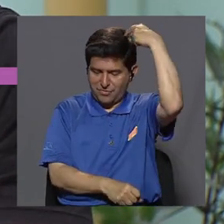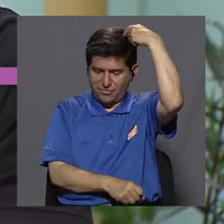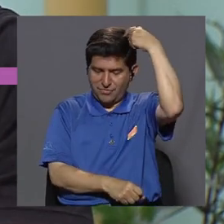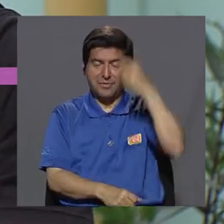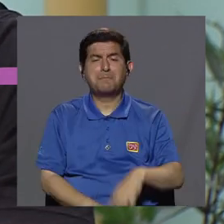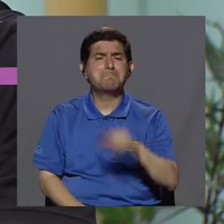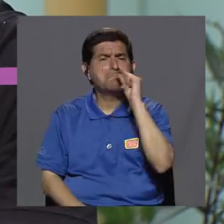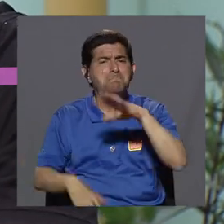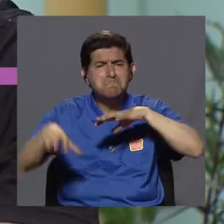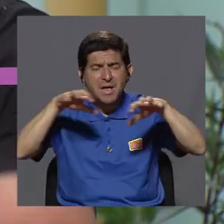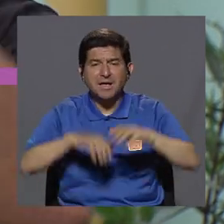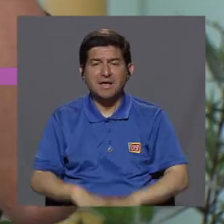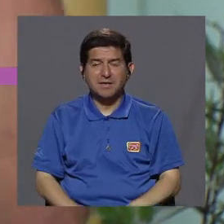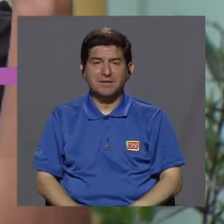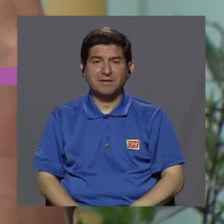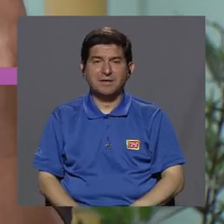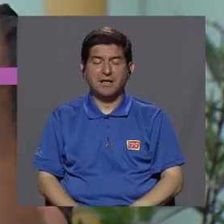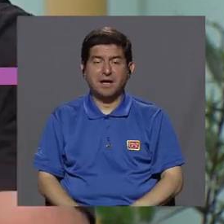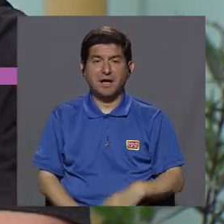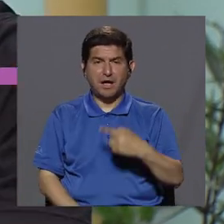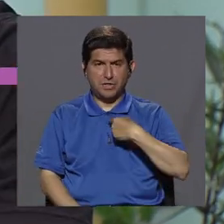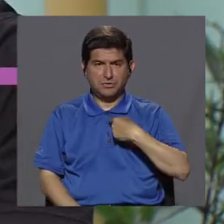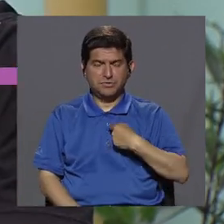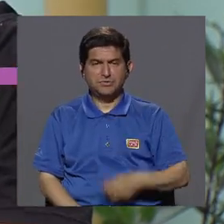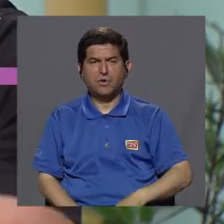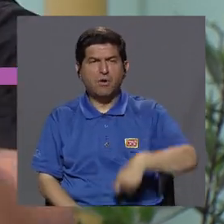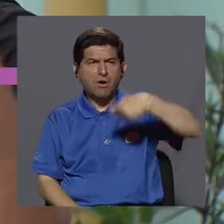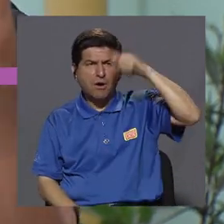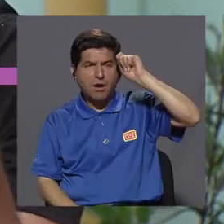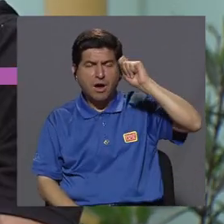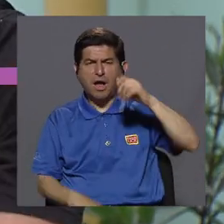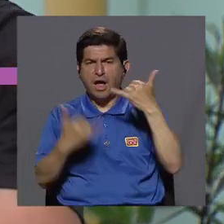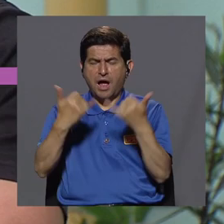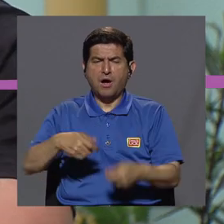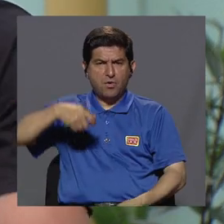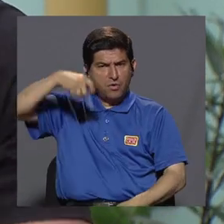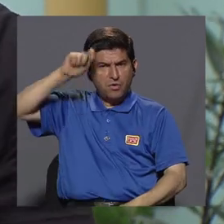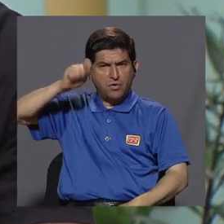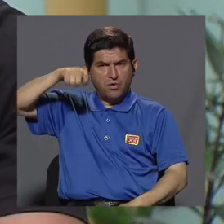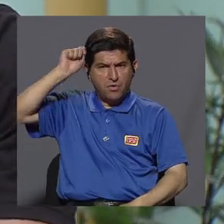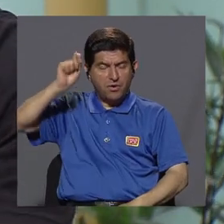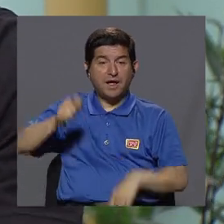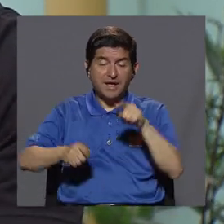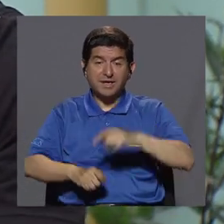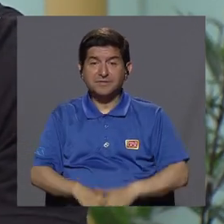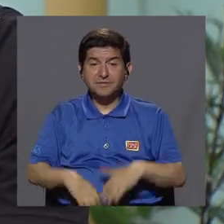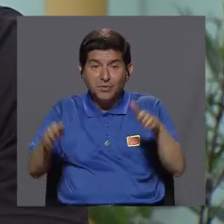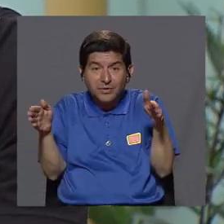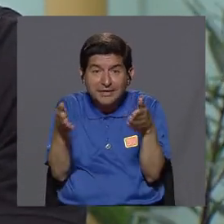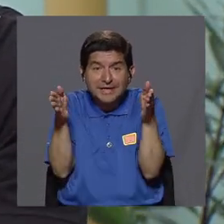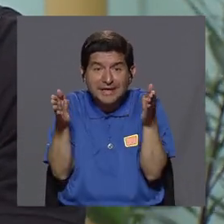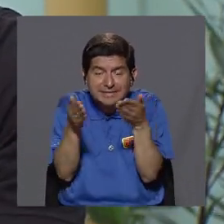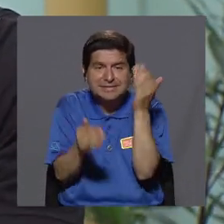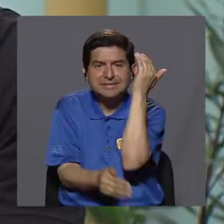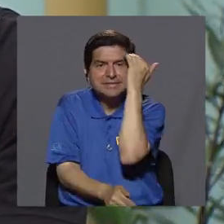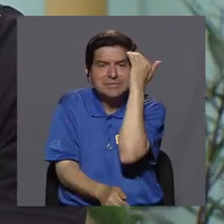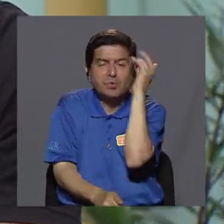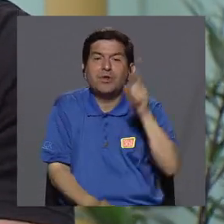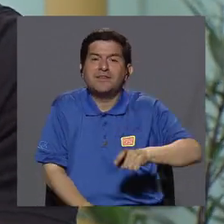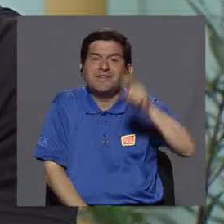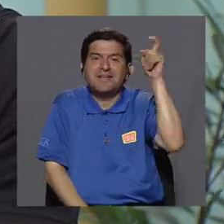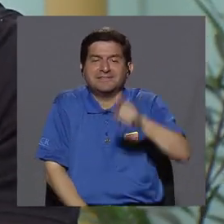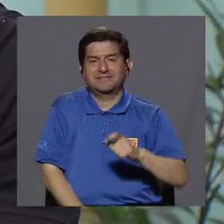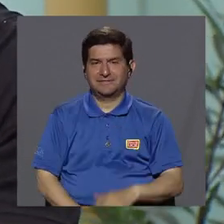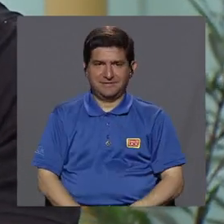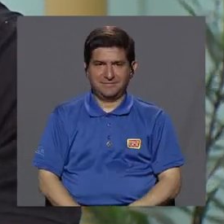Son pequeñas acciones. Peinarme con la otra mano, eso se le llama la parte de estimulación cognitiva, que